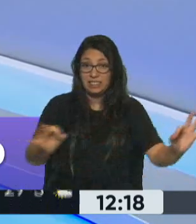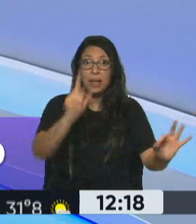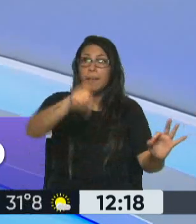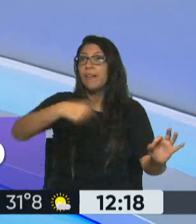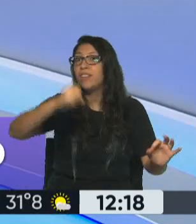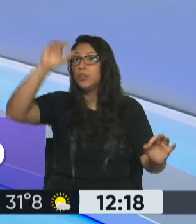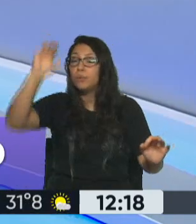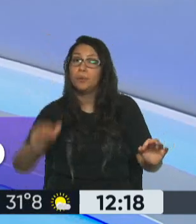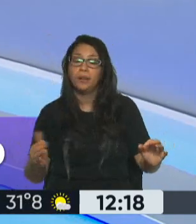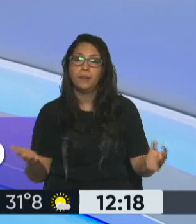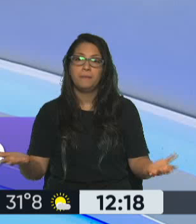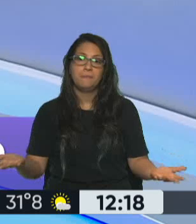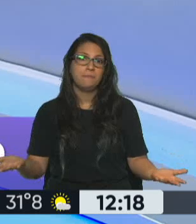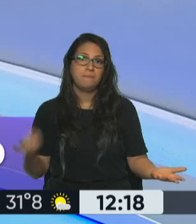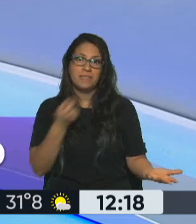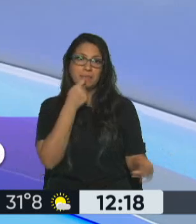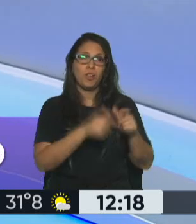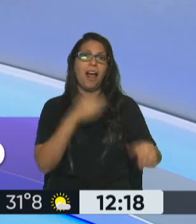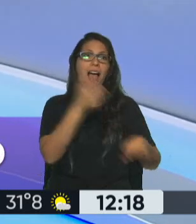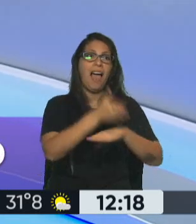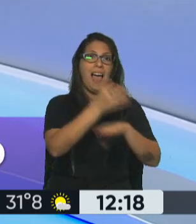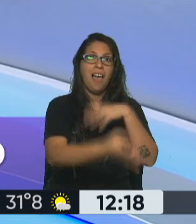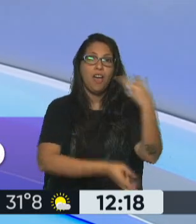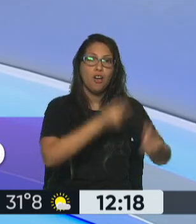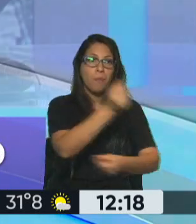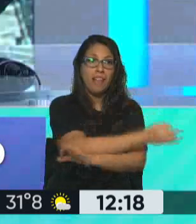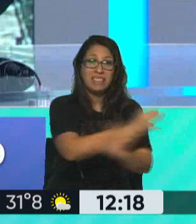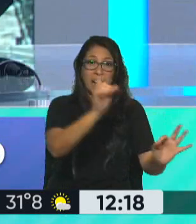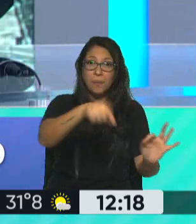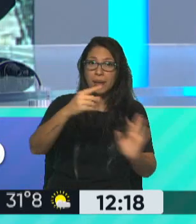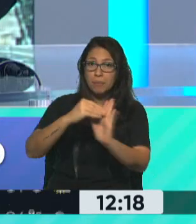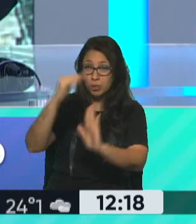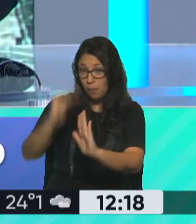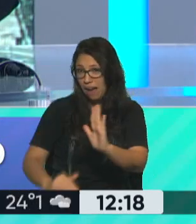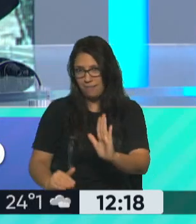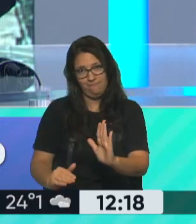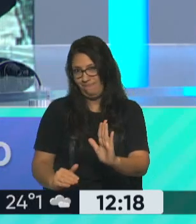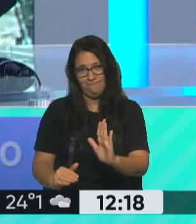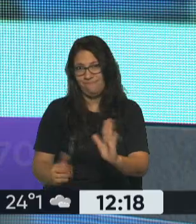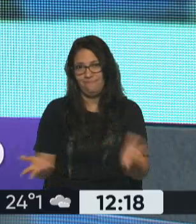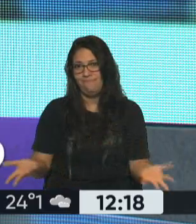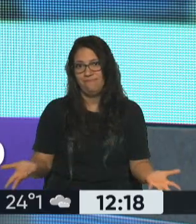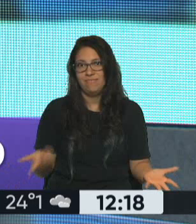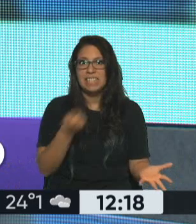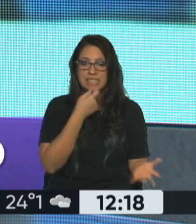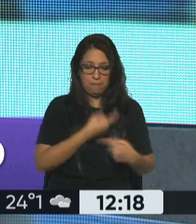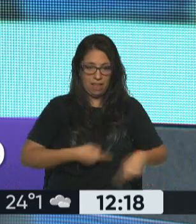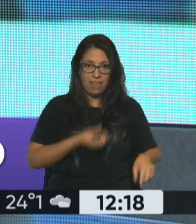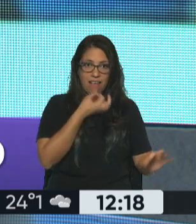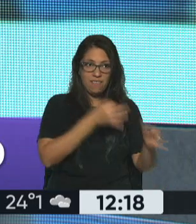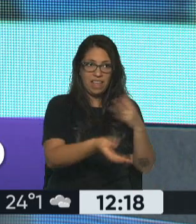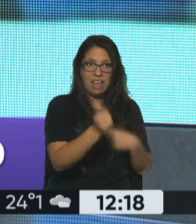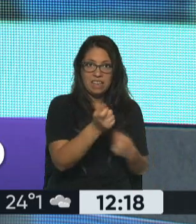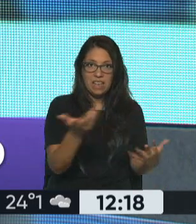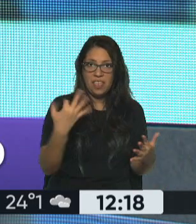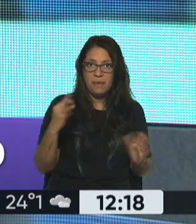Muchas veces, sí, la gente no va a comprar, pero los precios no van a bajar por eso, Alejandro Golares. Pero si no tienes a quién venderle la mercadería, tiene